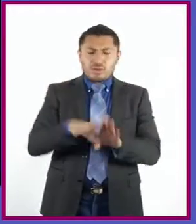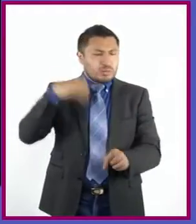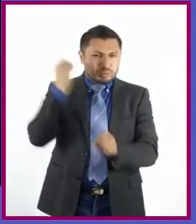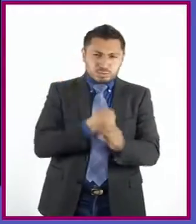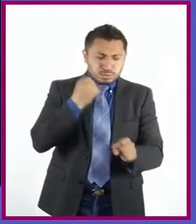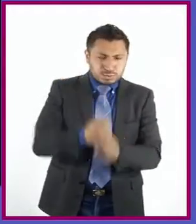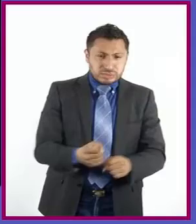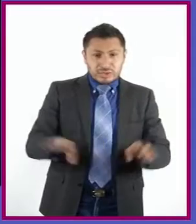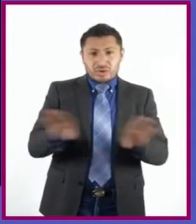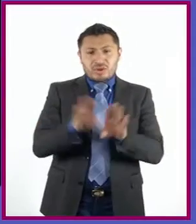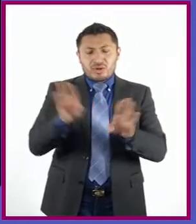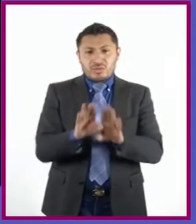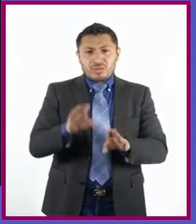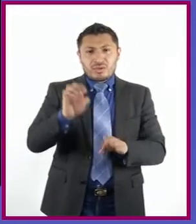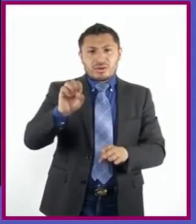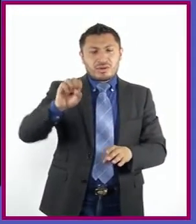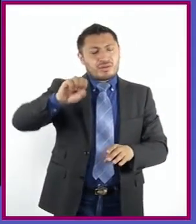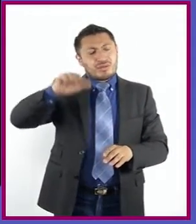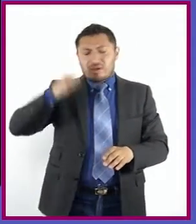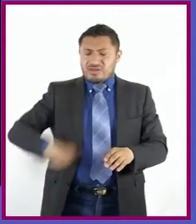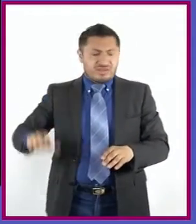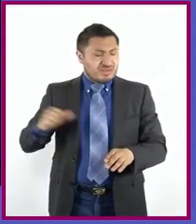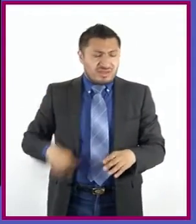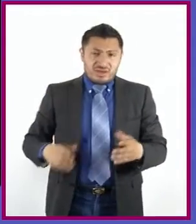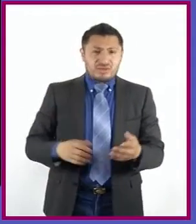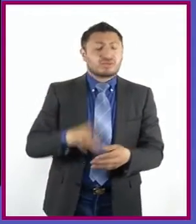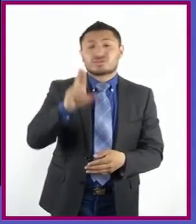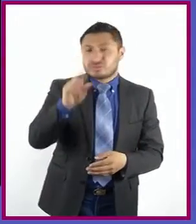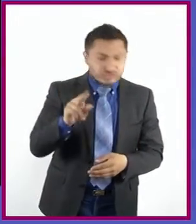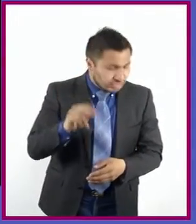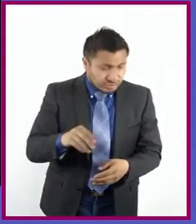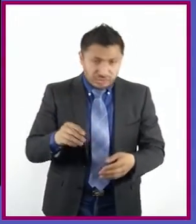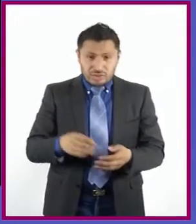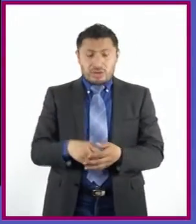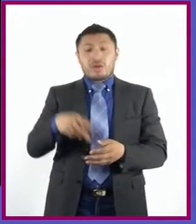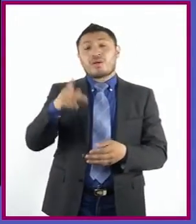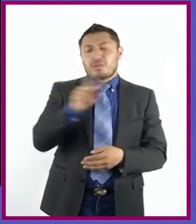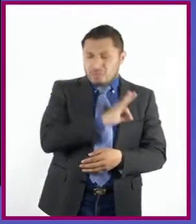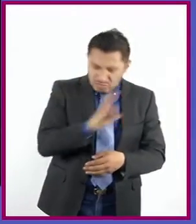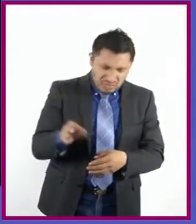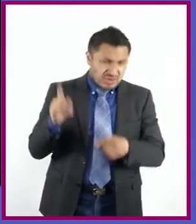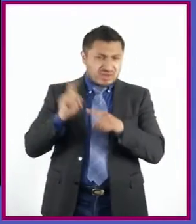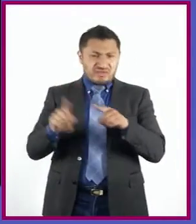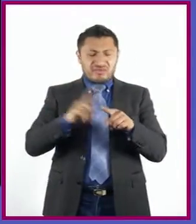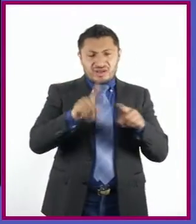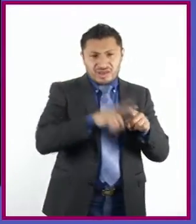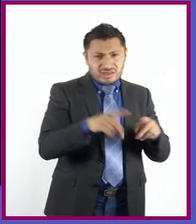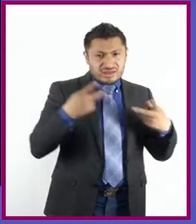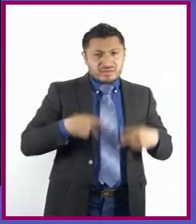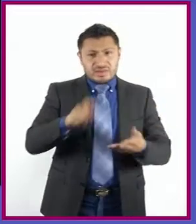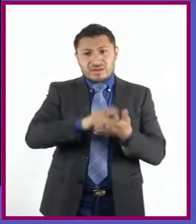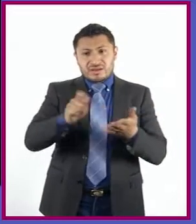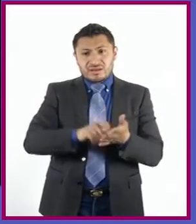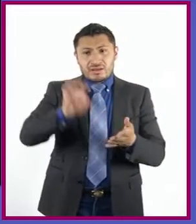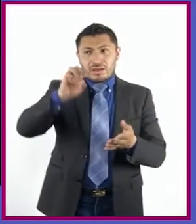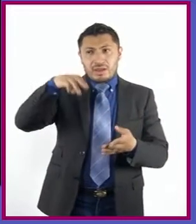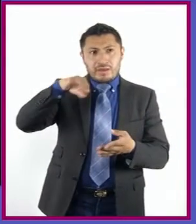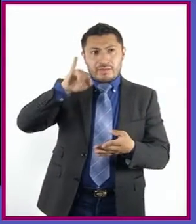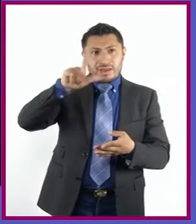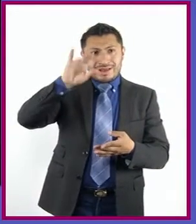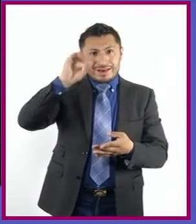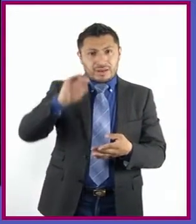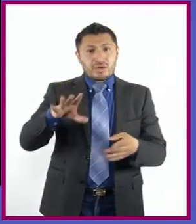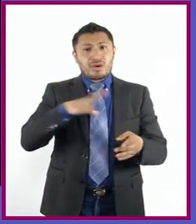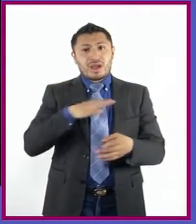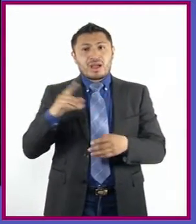clásicos como Shakespeare o Chekhov o Sófocles. También hay autores como Emilio Carvallido que ofrecen obras muy cortitas